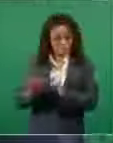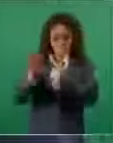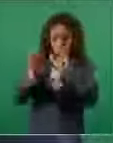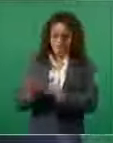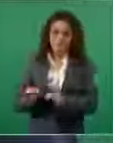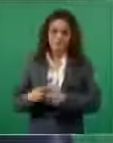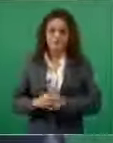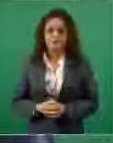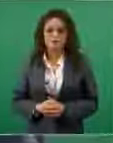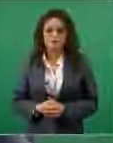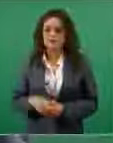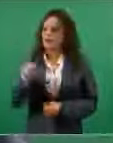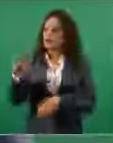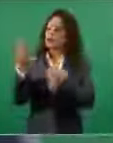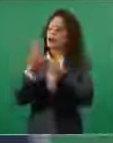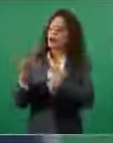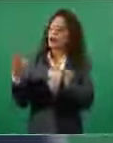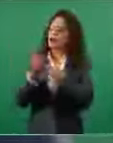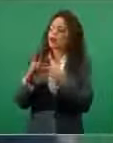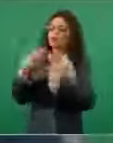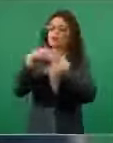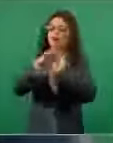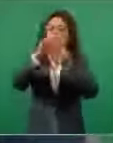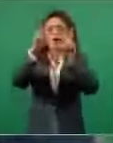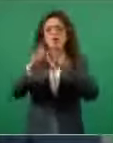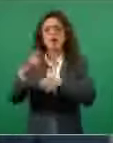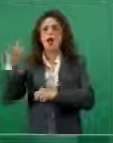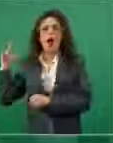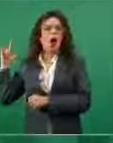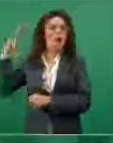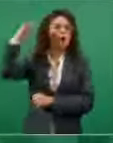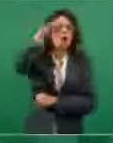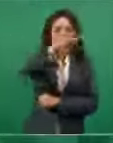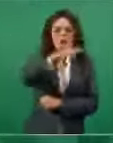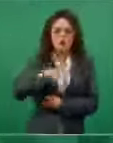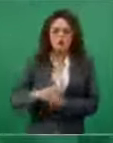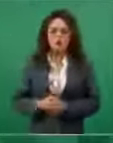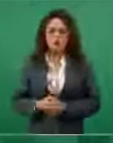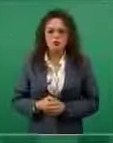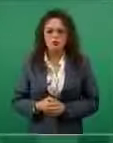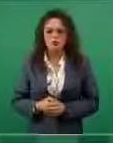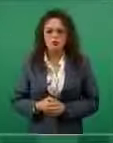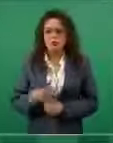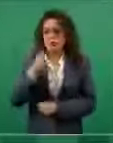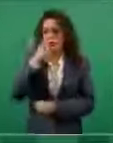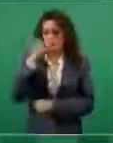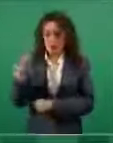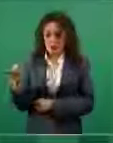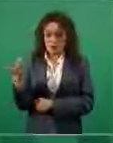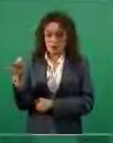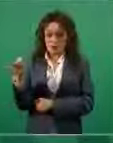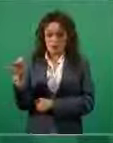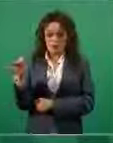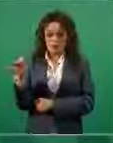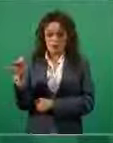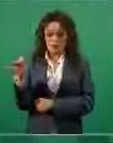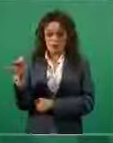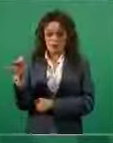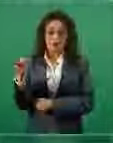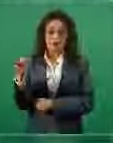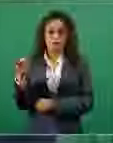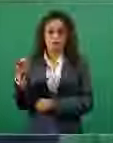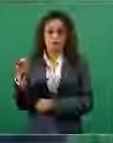hablando de lo del aeropuerto, de que había costado no